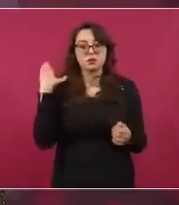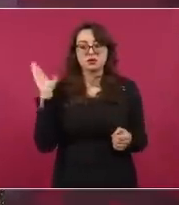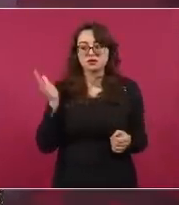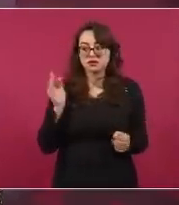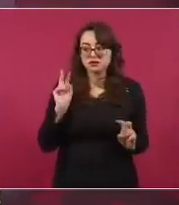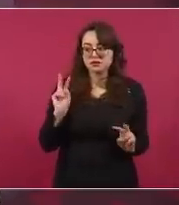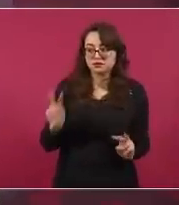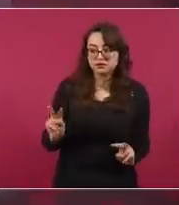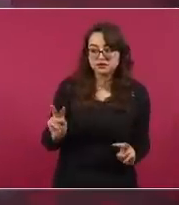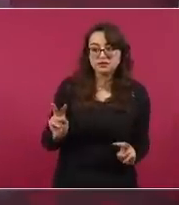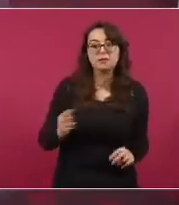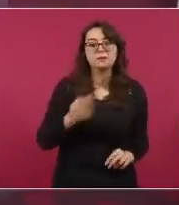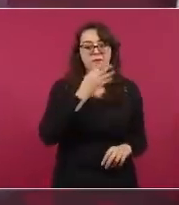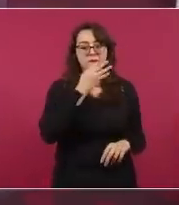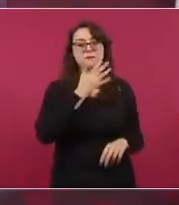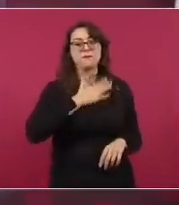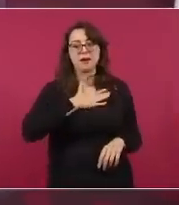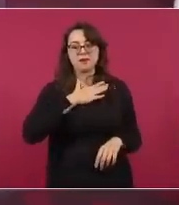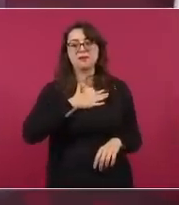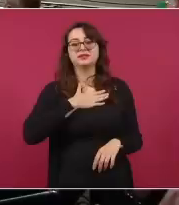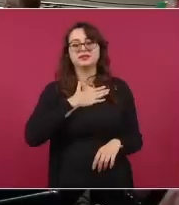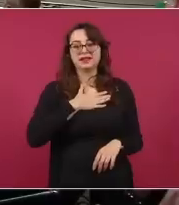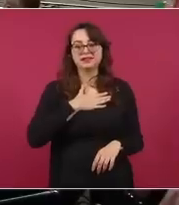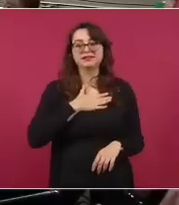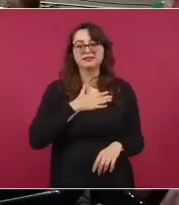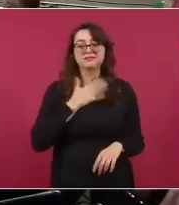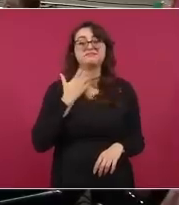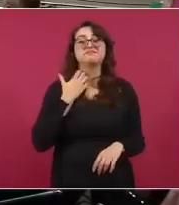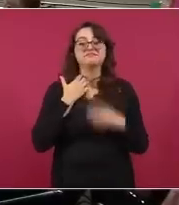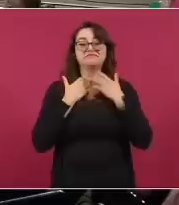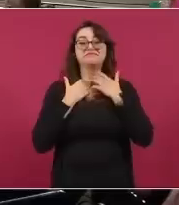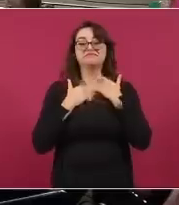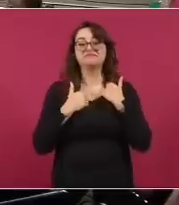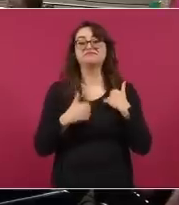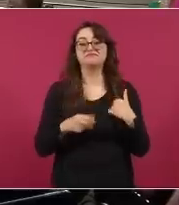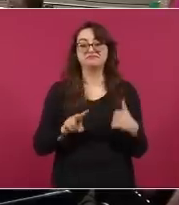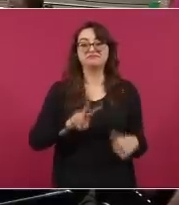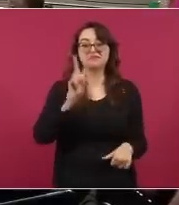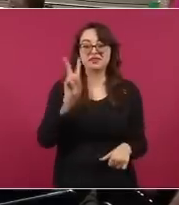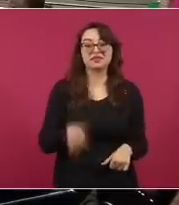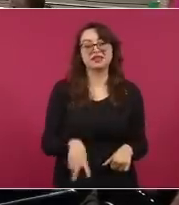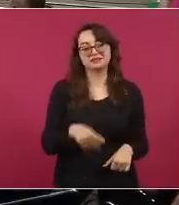como se supo después.